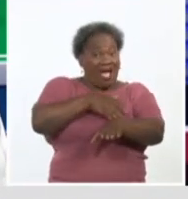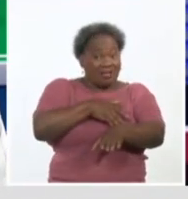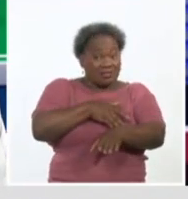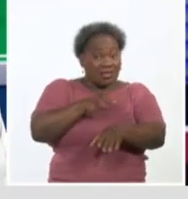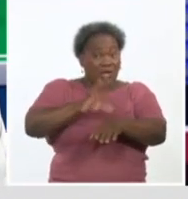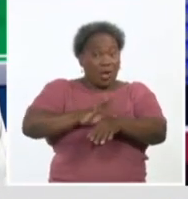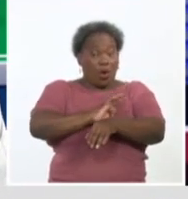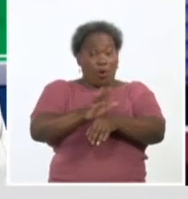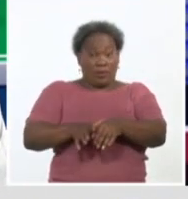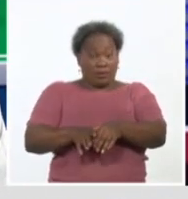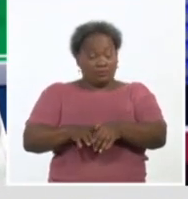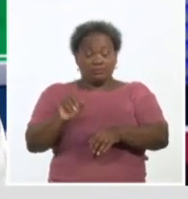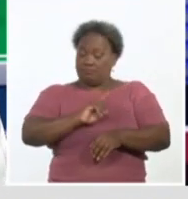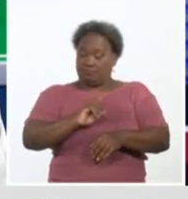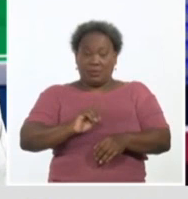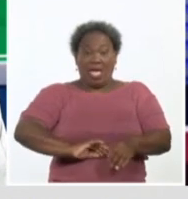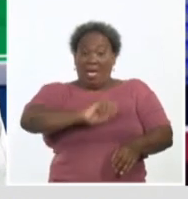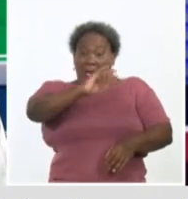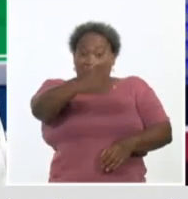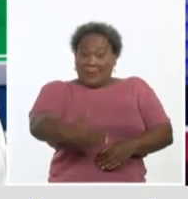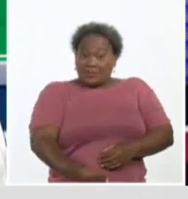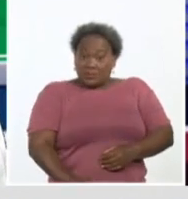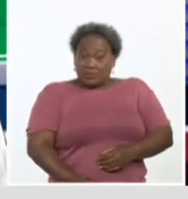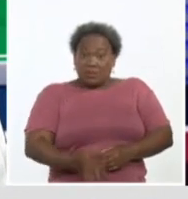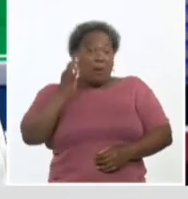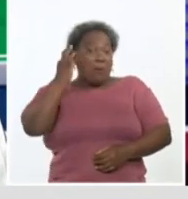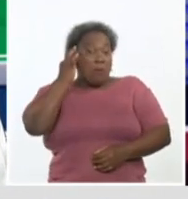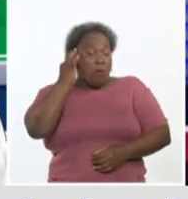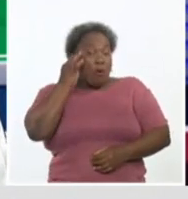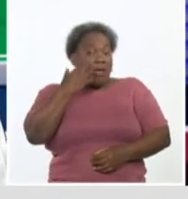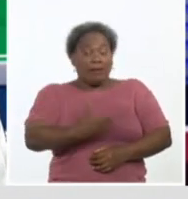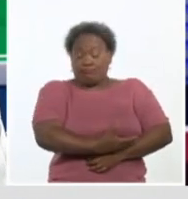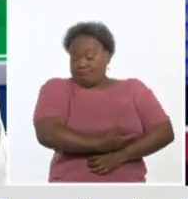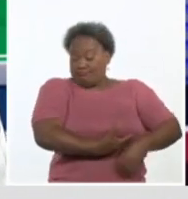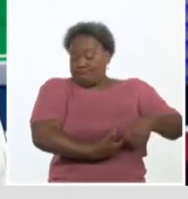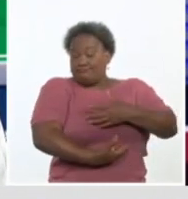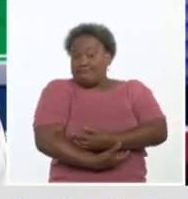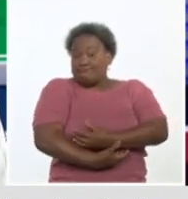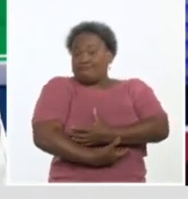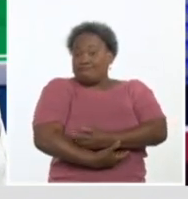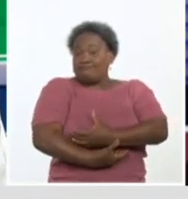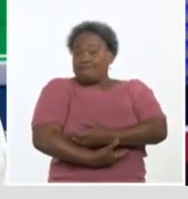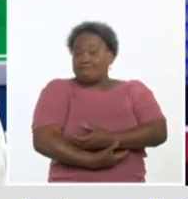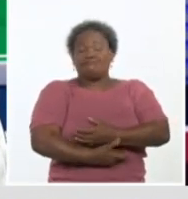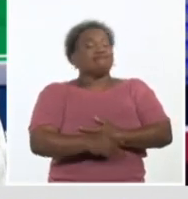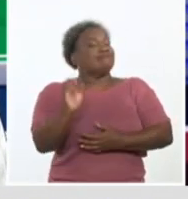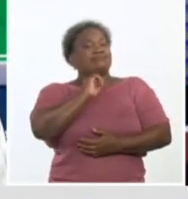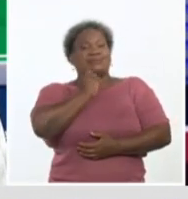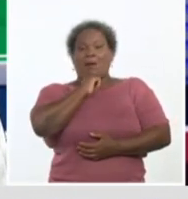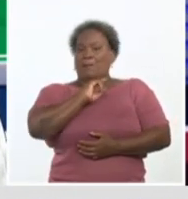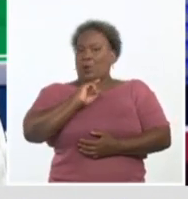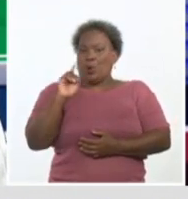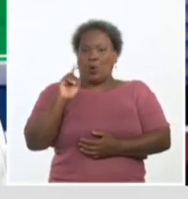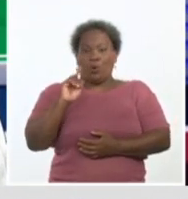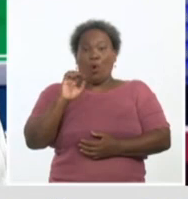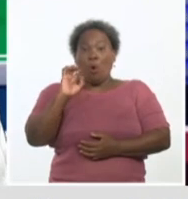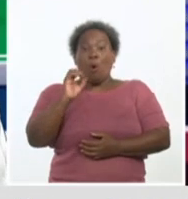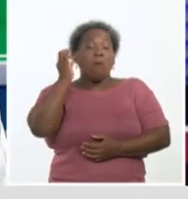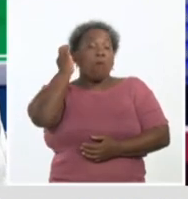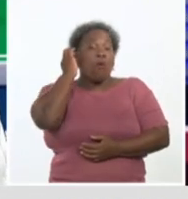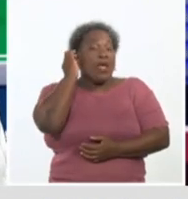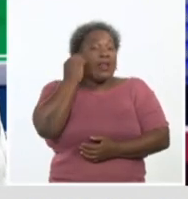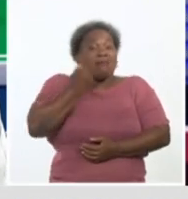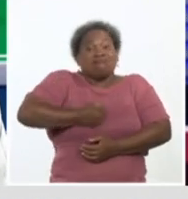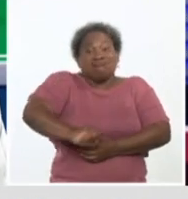embarazadas y las mujeres que están lactando, o las puérperas, no están también, o sea, en este caso no se incluye.